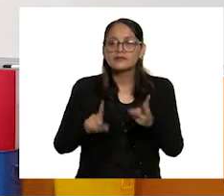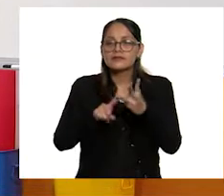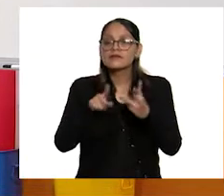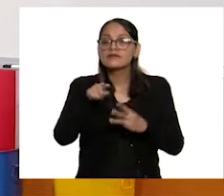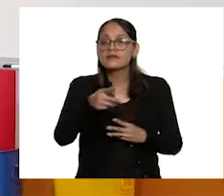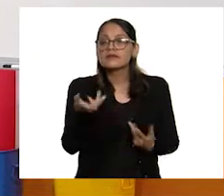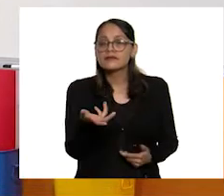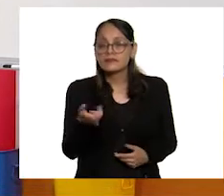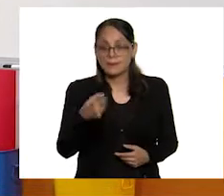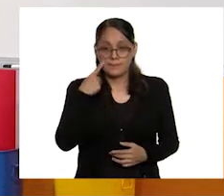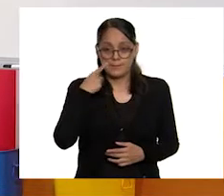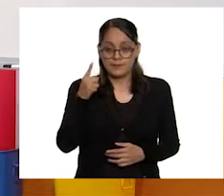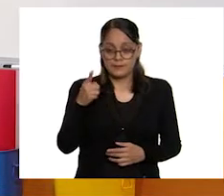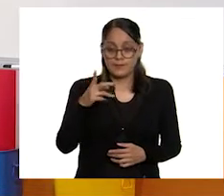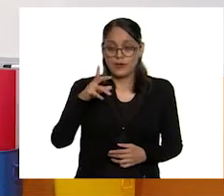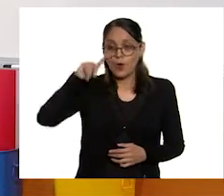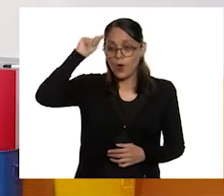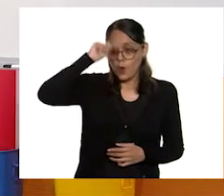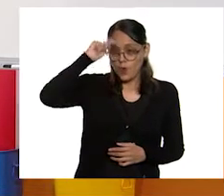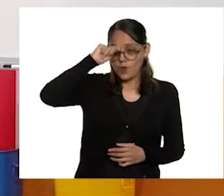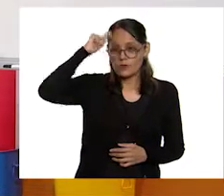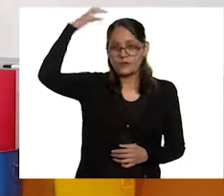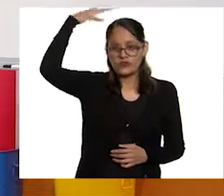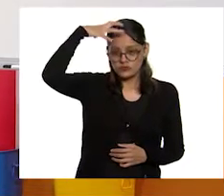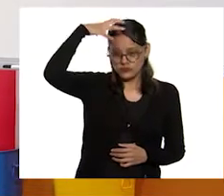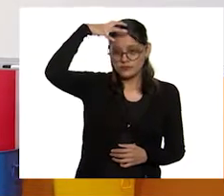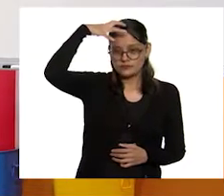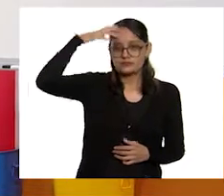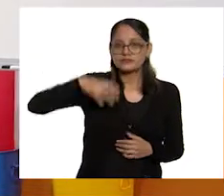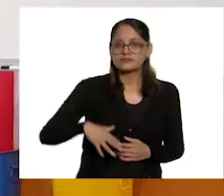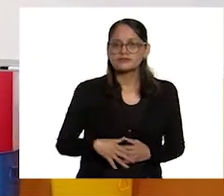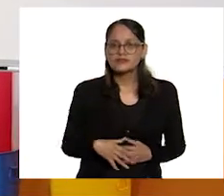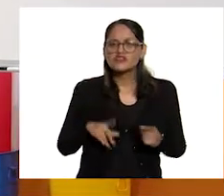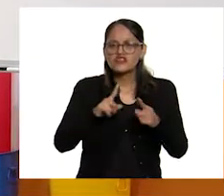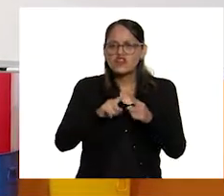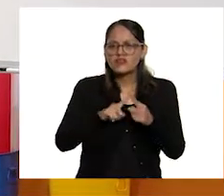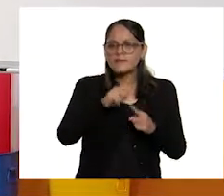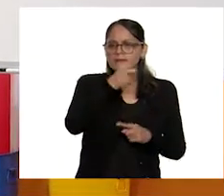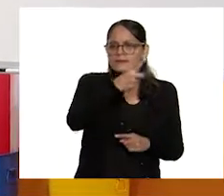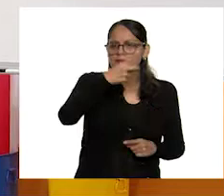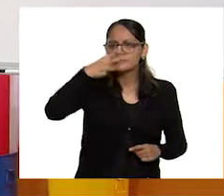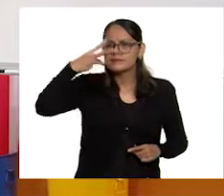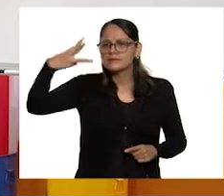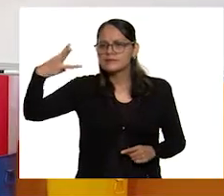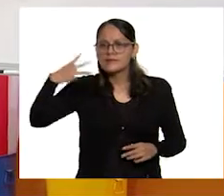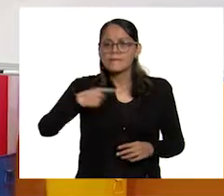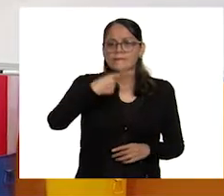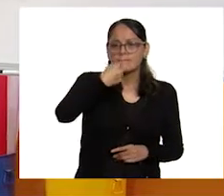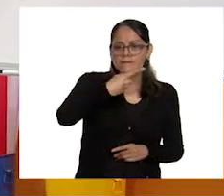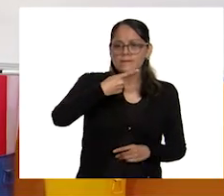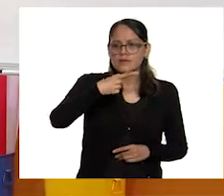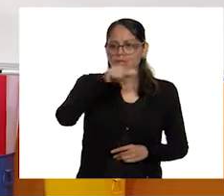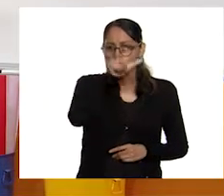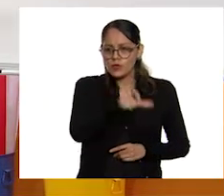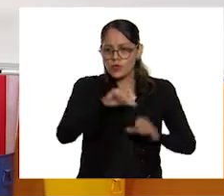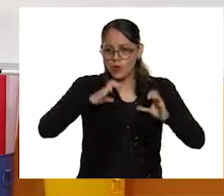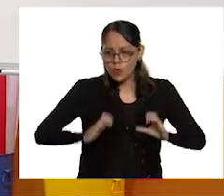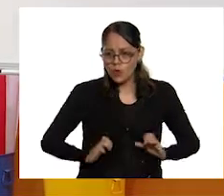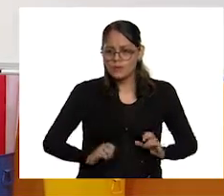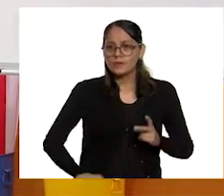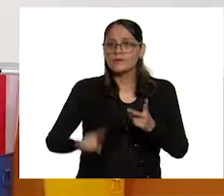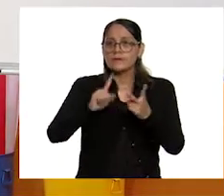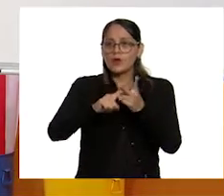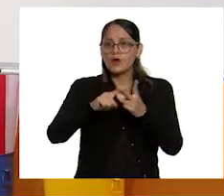dice, usa gorra o sombrero. ¿En dónde iría? ¿En las físicas, en las características de